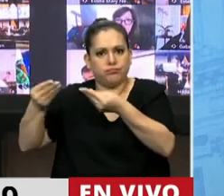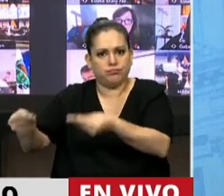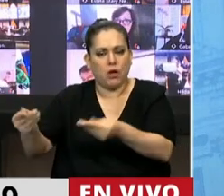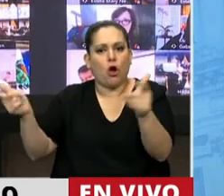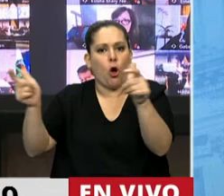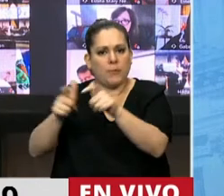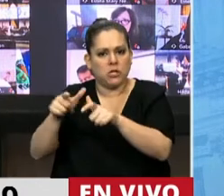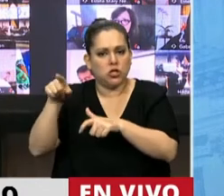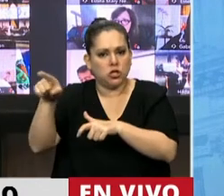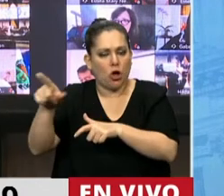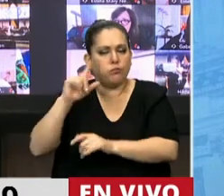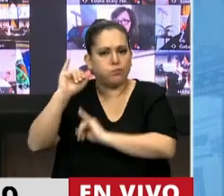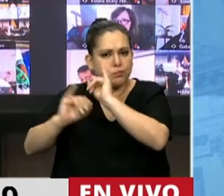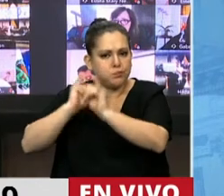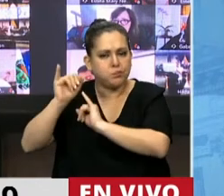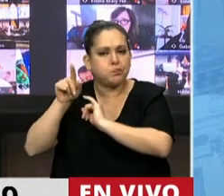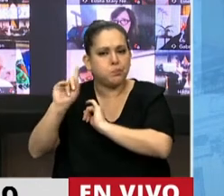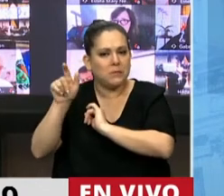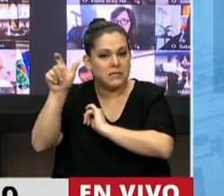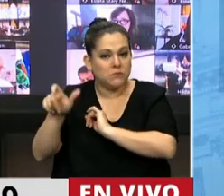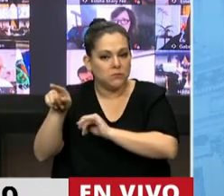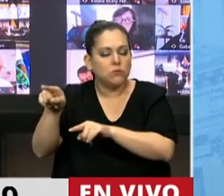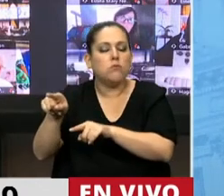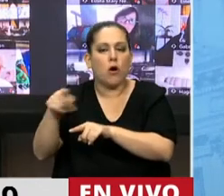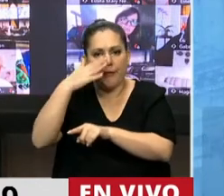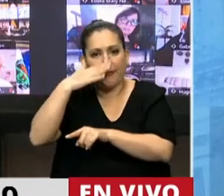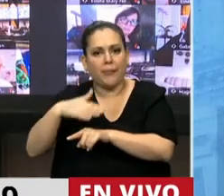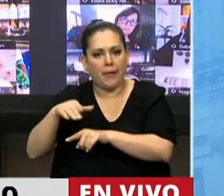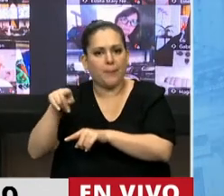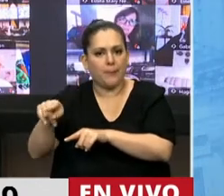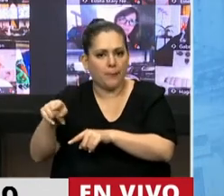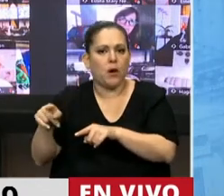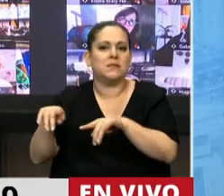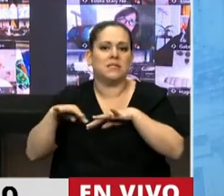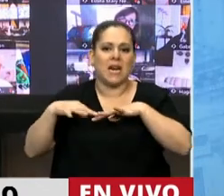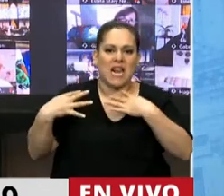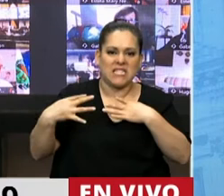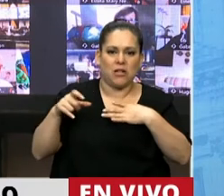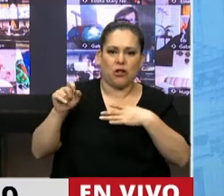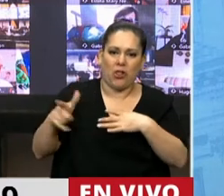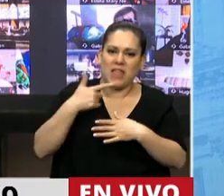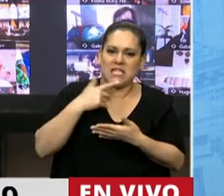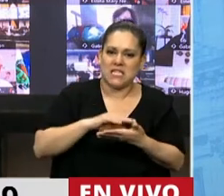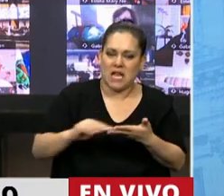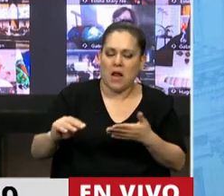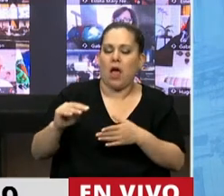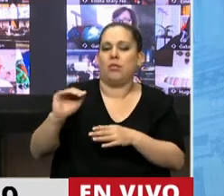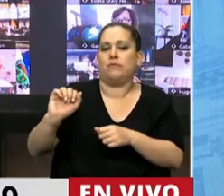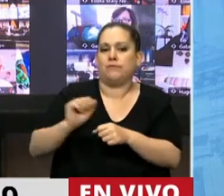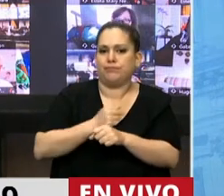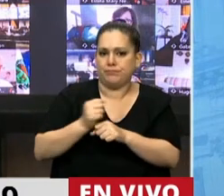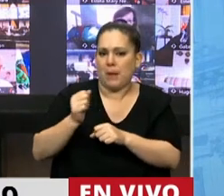respectiva, esto en la legislación general, y luego tuvo el tratamiento en el Senado con media sanción por unanimidad.